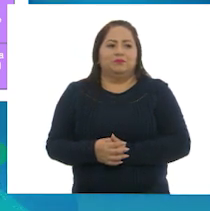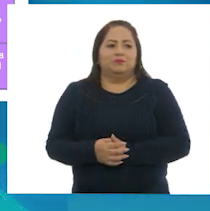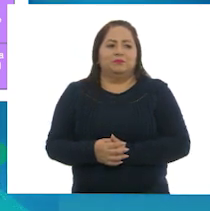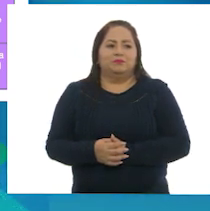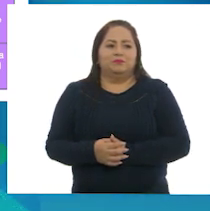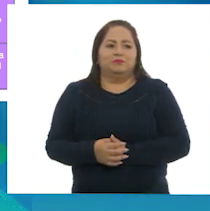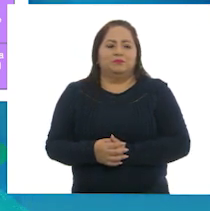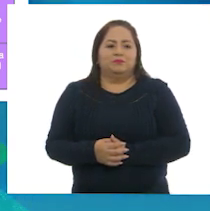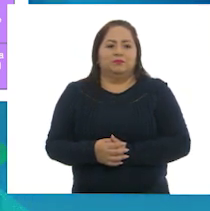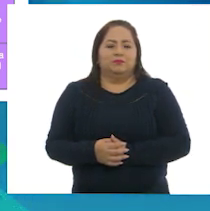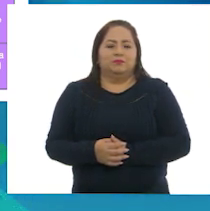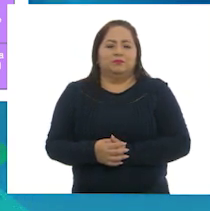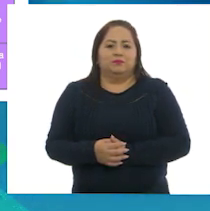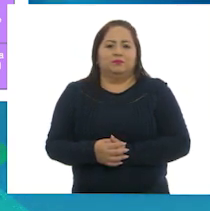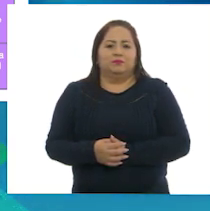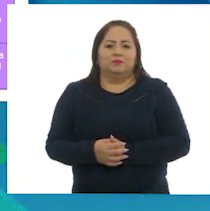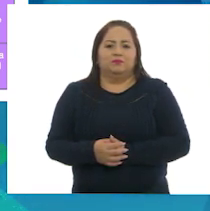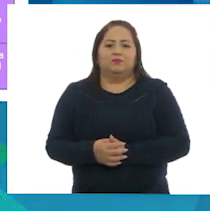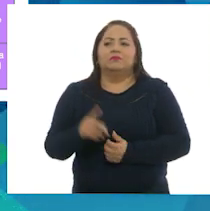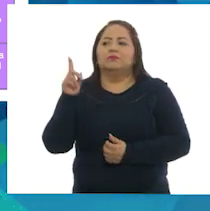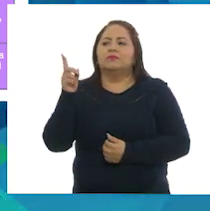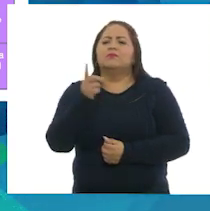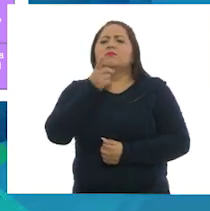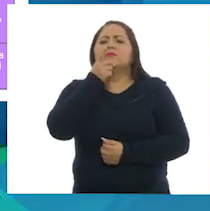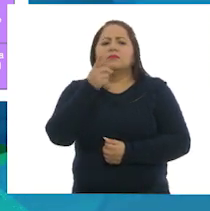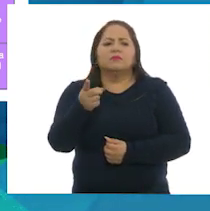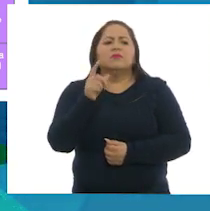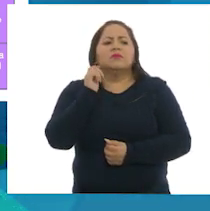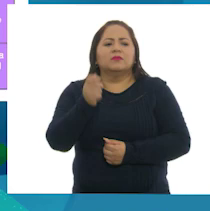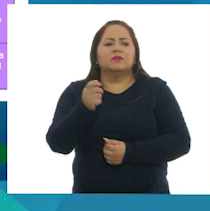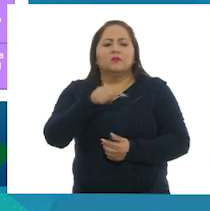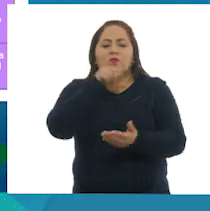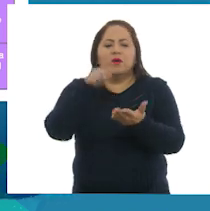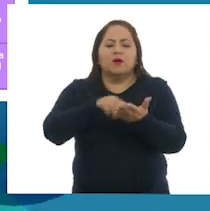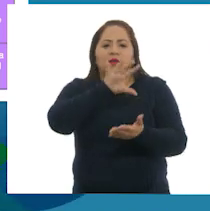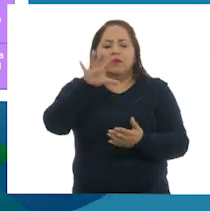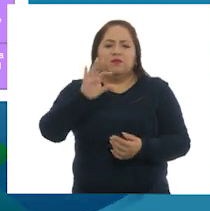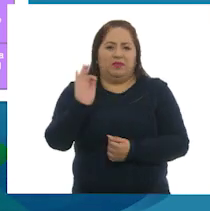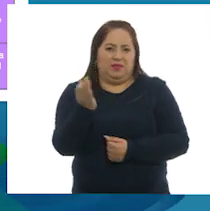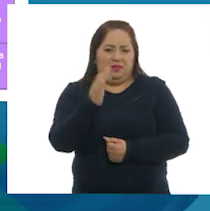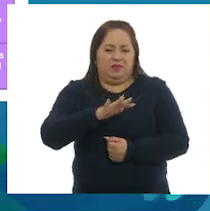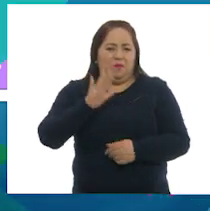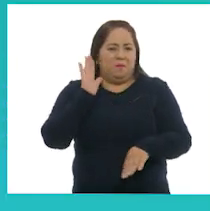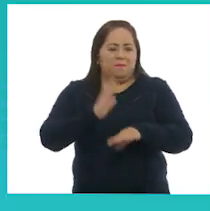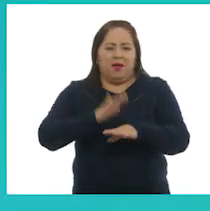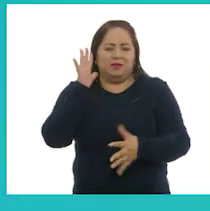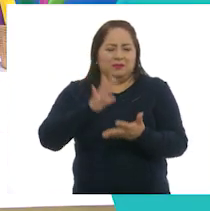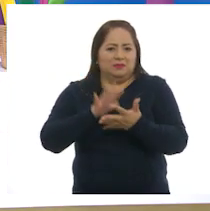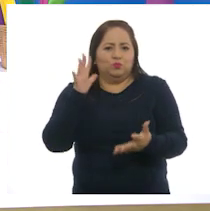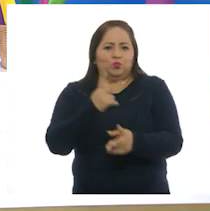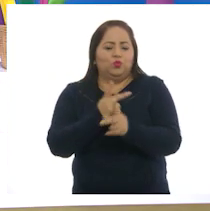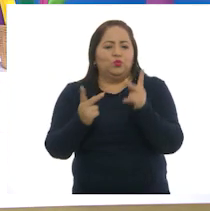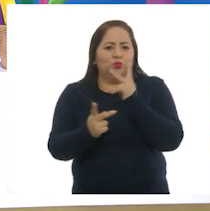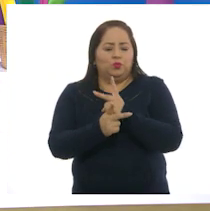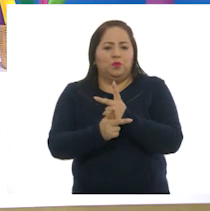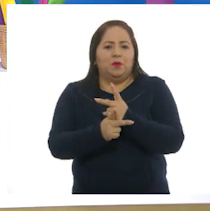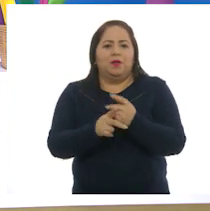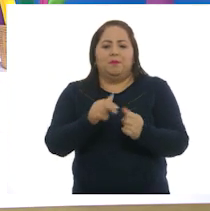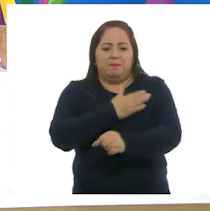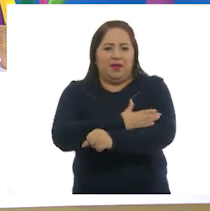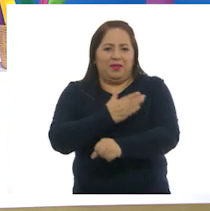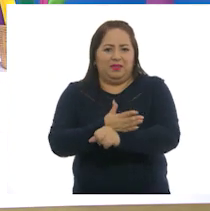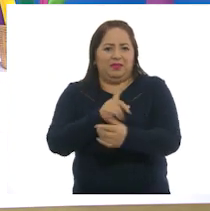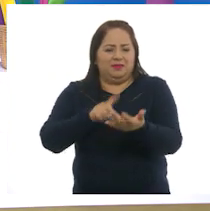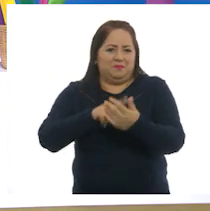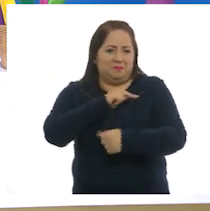con el siguiente enunciado que dice, son las entidades federativas con la más alta producción maderable